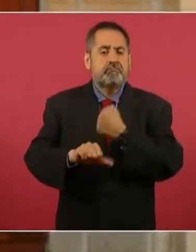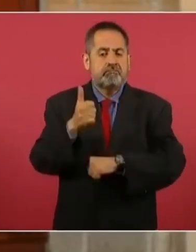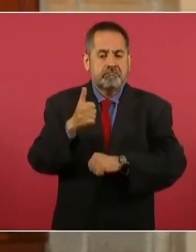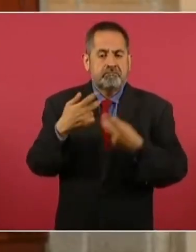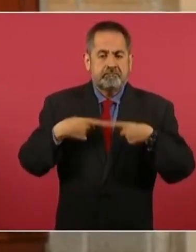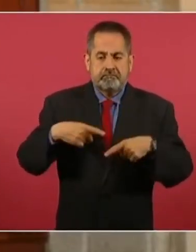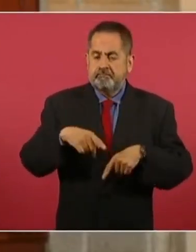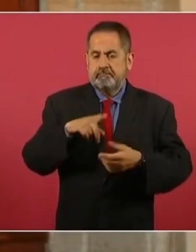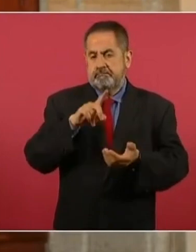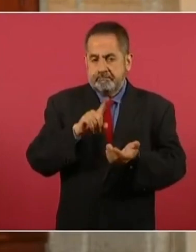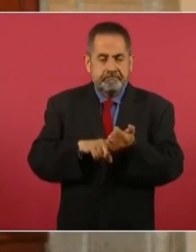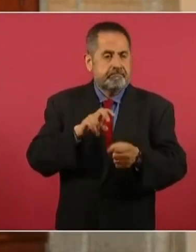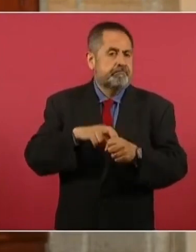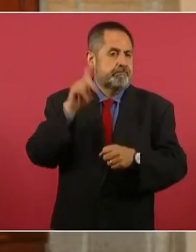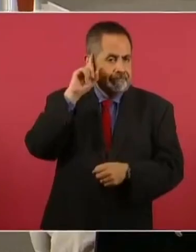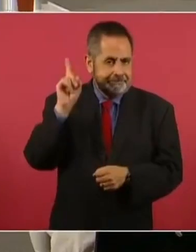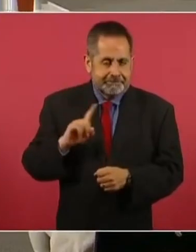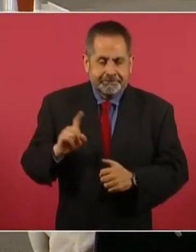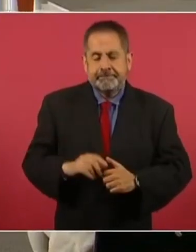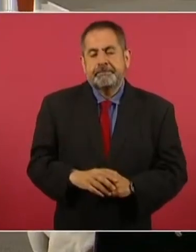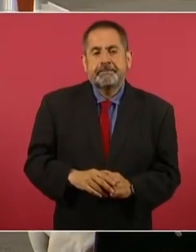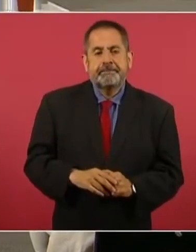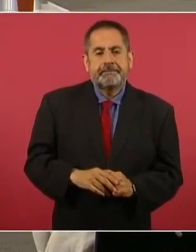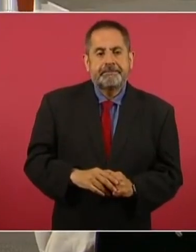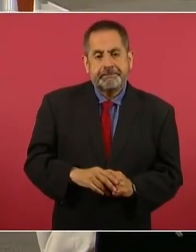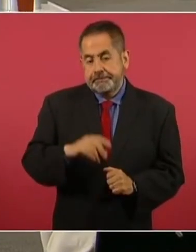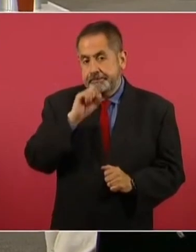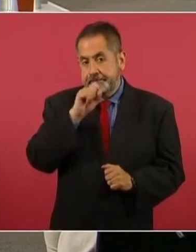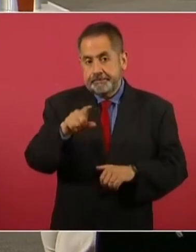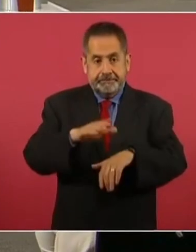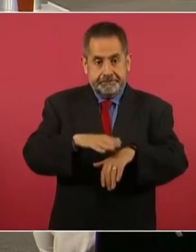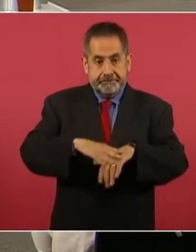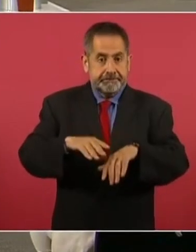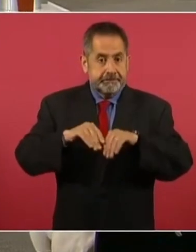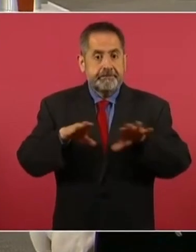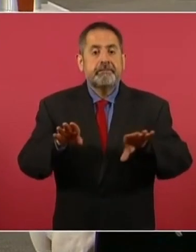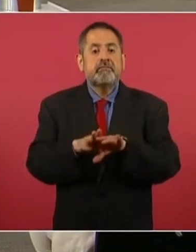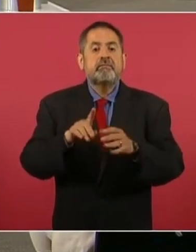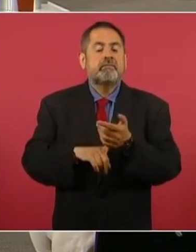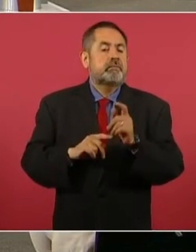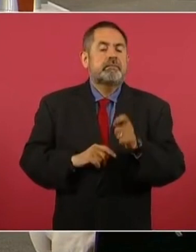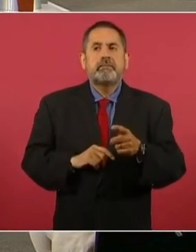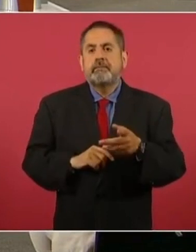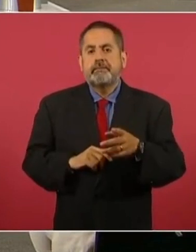delictivo. Siguiente, también informar que en el caso que aquí se dio cuenta de un